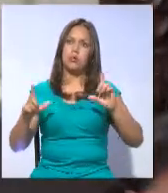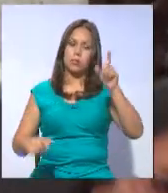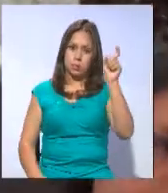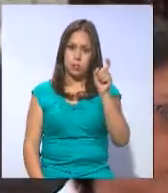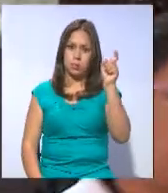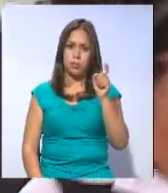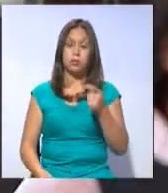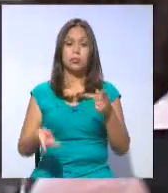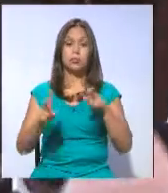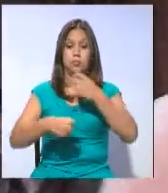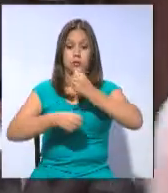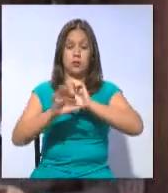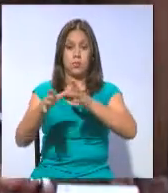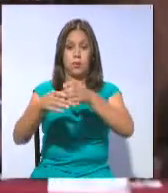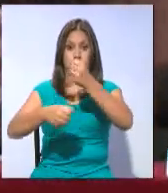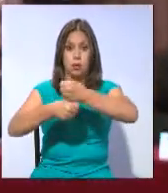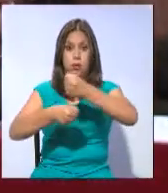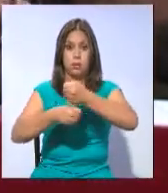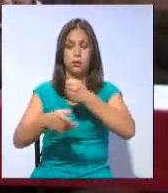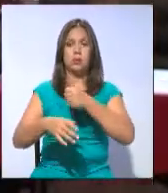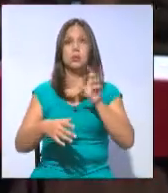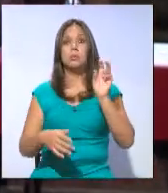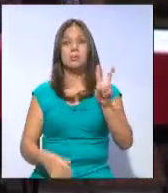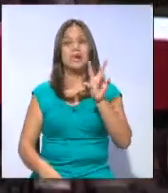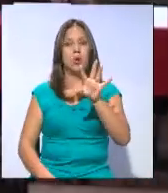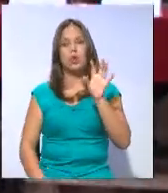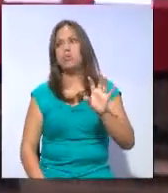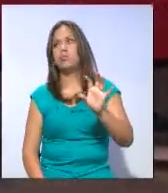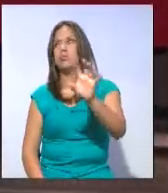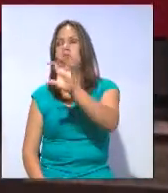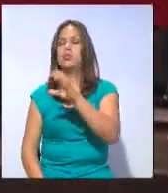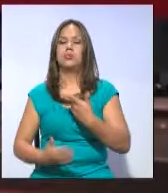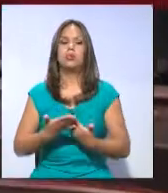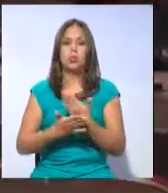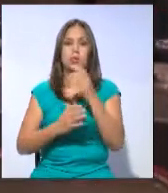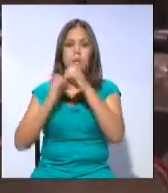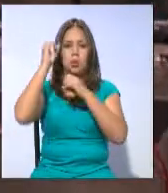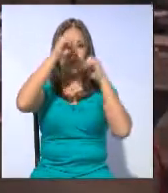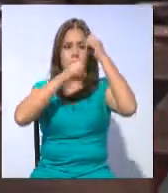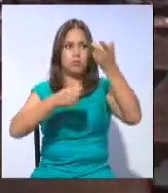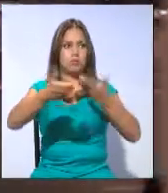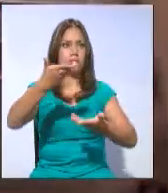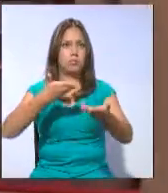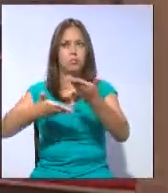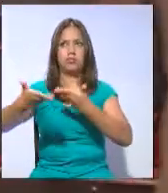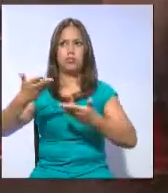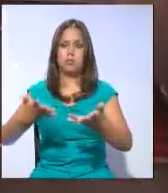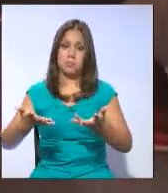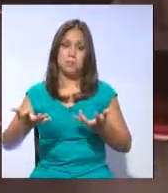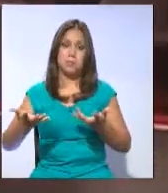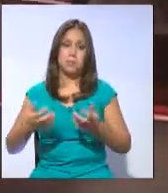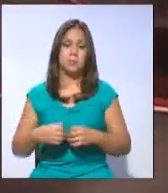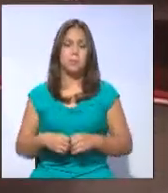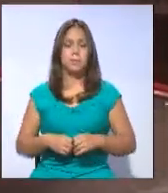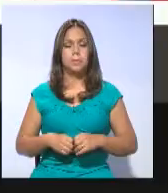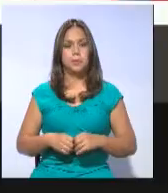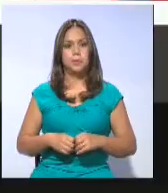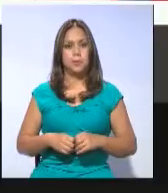Trabajadores prevé recorrer las 24 provincias del país en busca de nuevas observaciones. Ricardo Bravo, TVL Noticias.